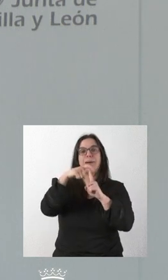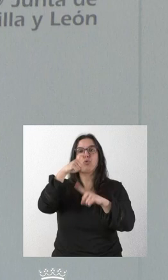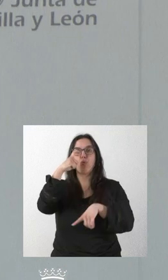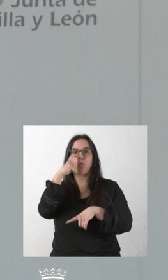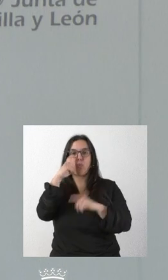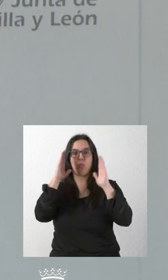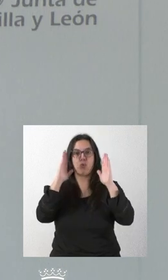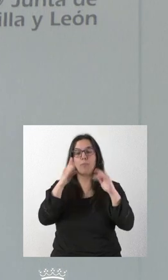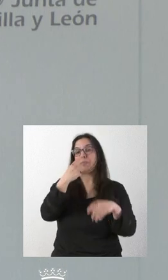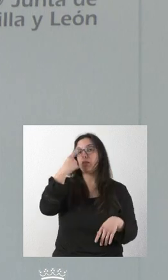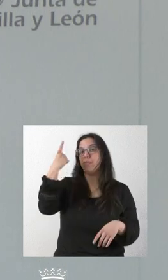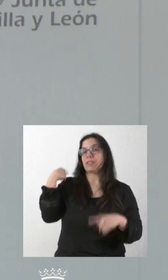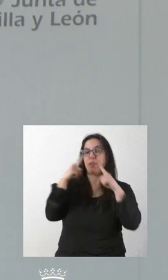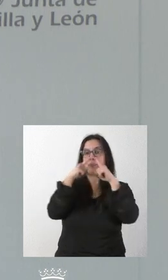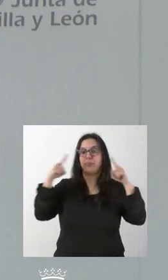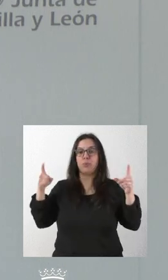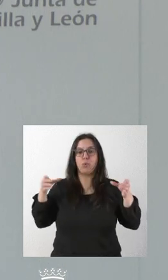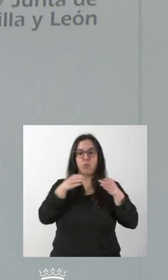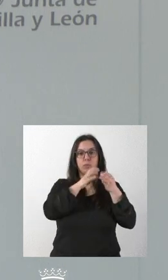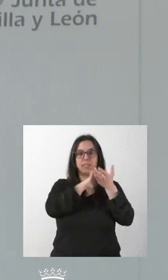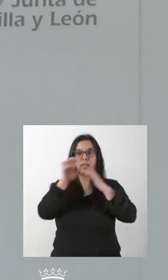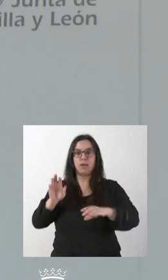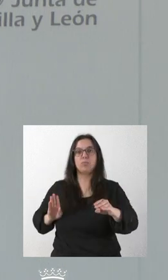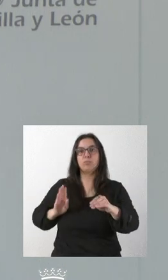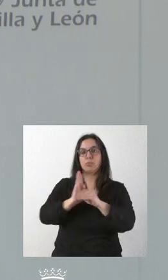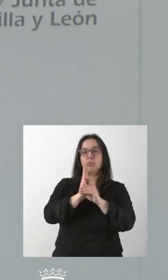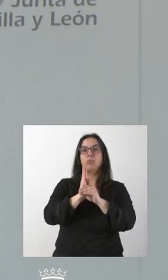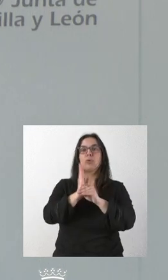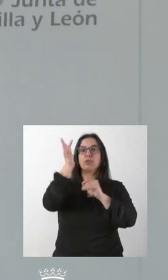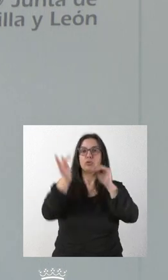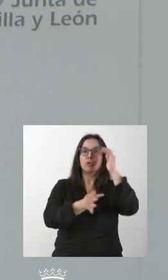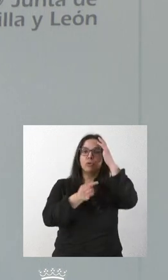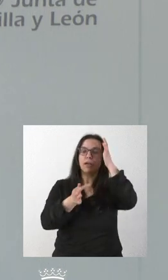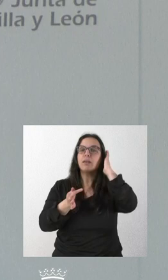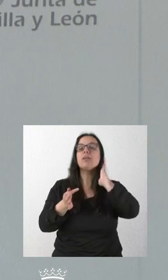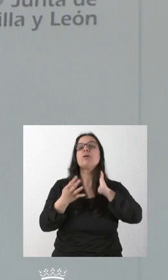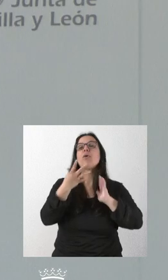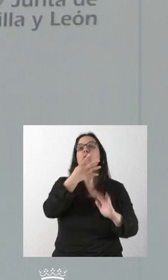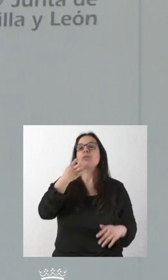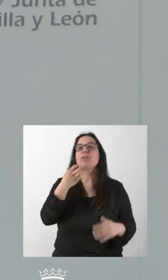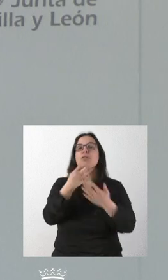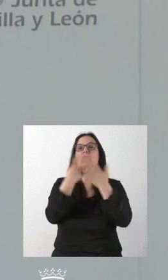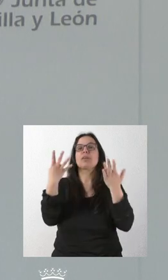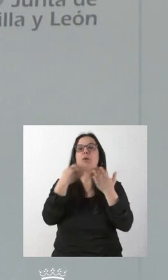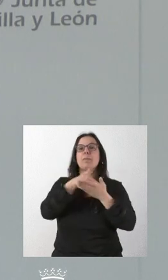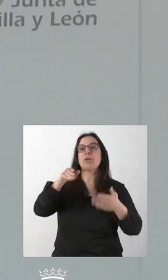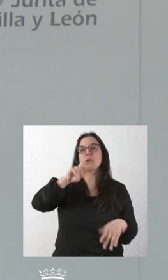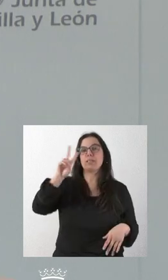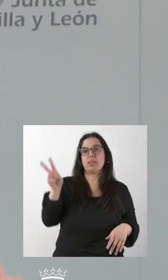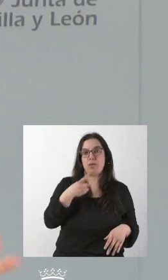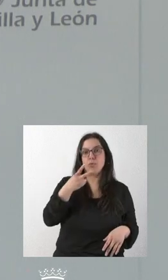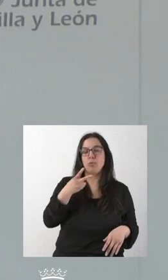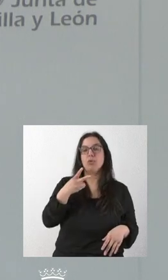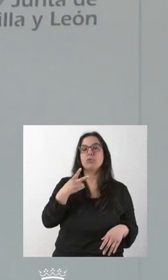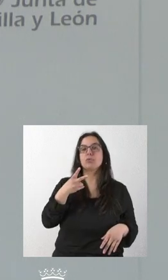del año pasado, la Junta de Castilla y León destinó a las universidades públicas 419 millones de euros y